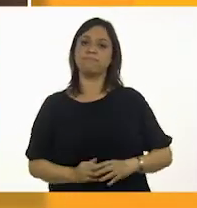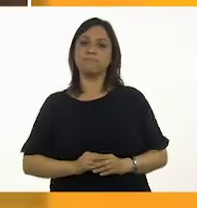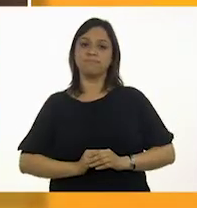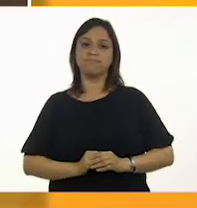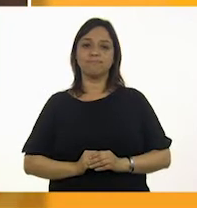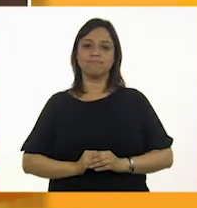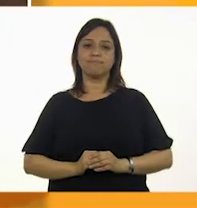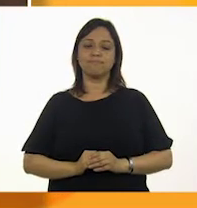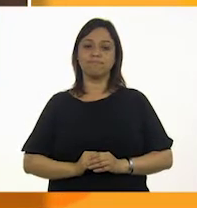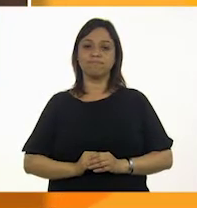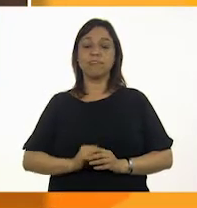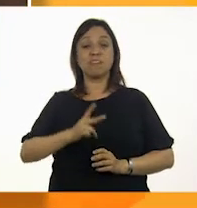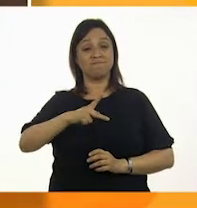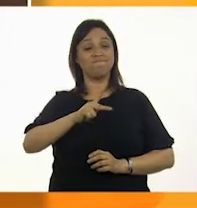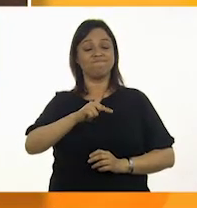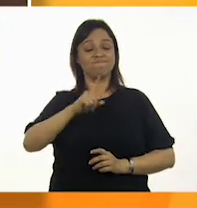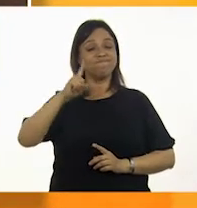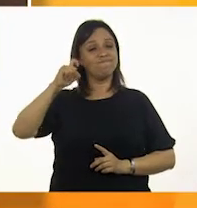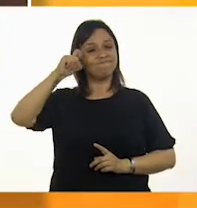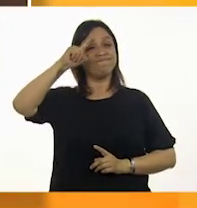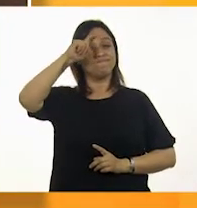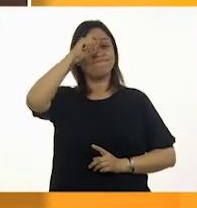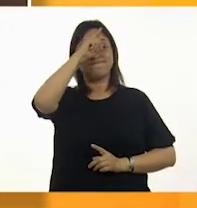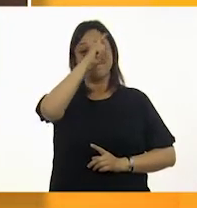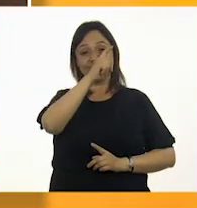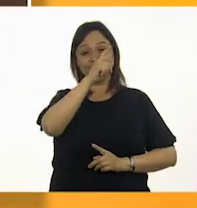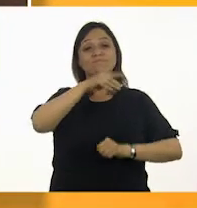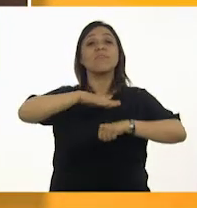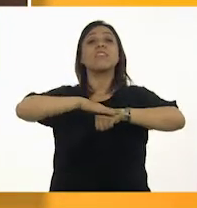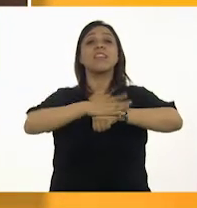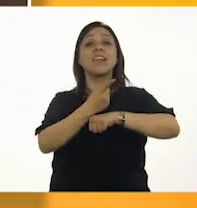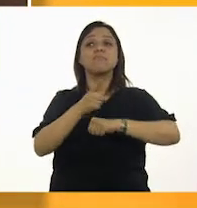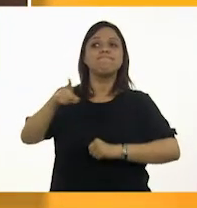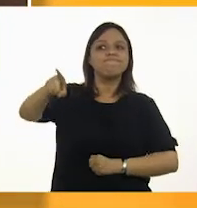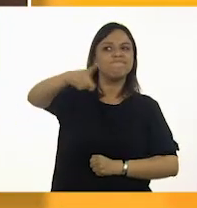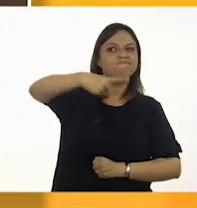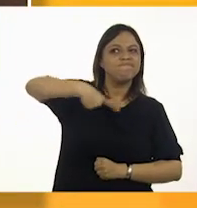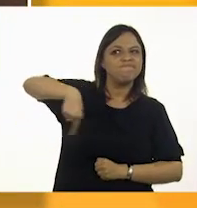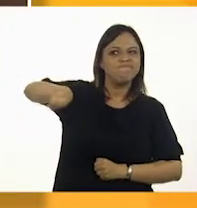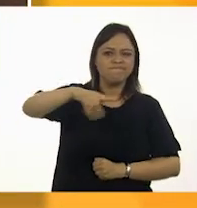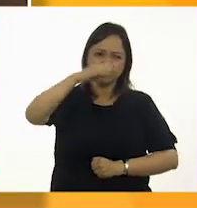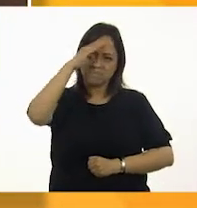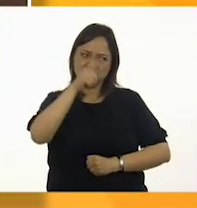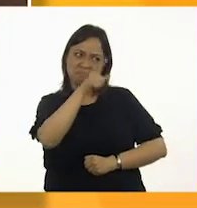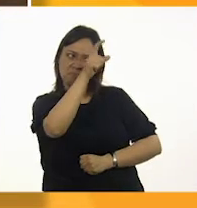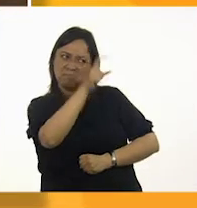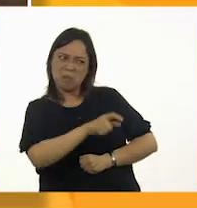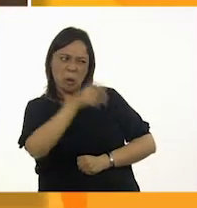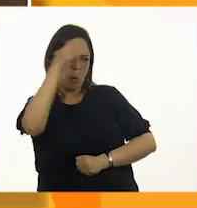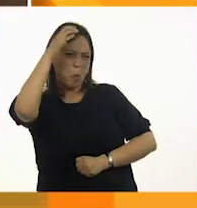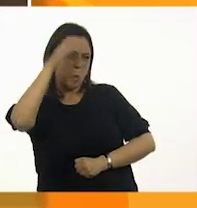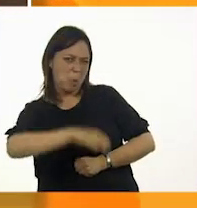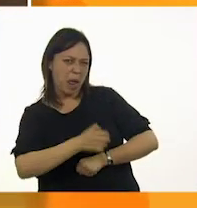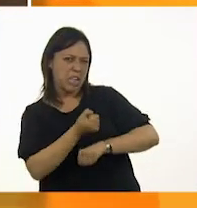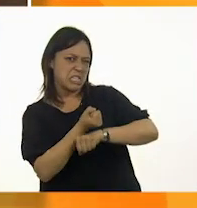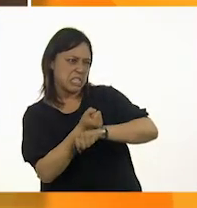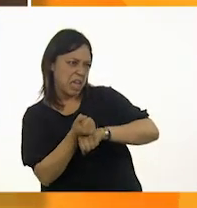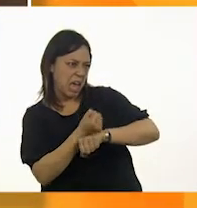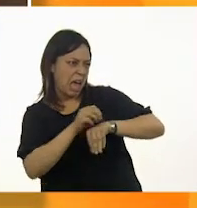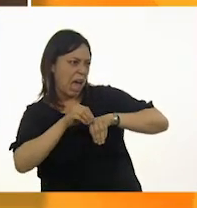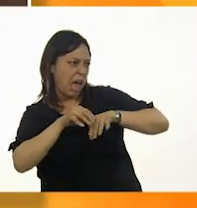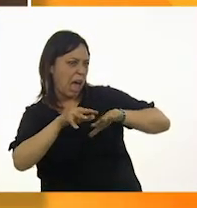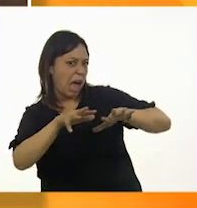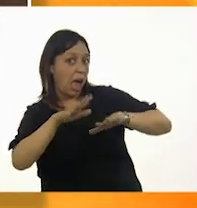Pero es complicado que eso suceda, ya que todos creen que es un tipo cruel y sanguinario. Incluso los animales